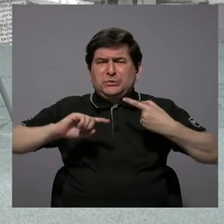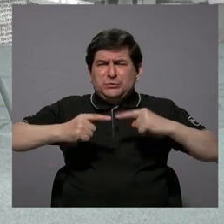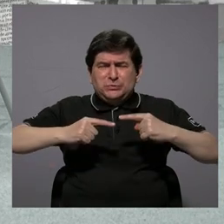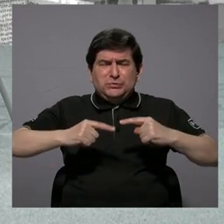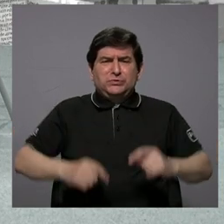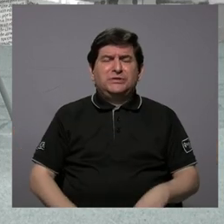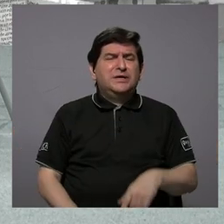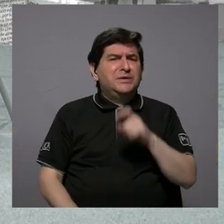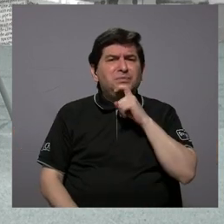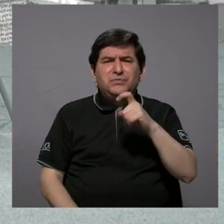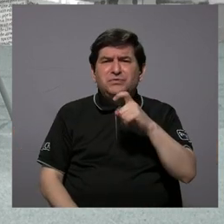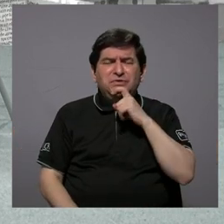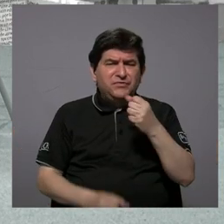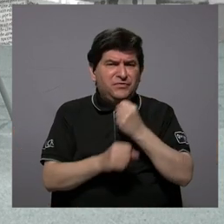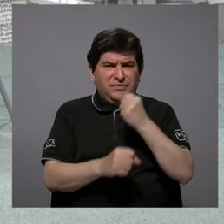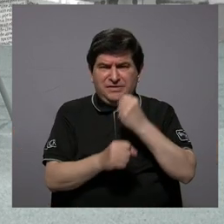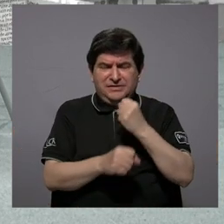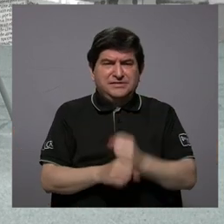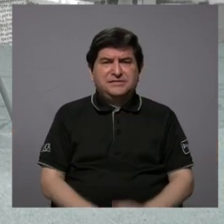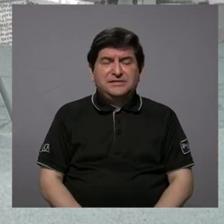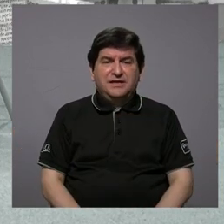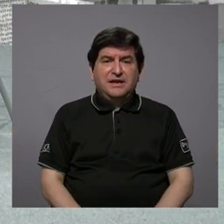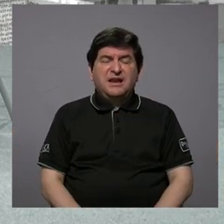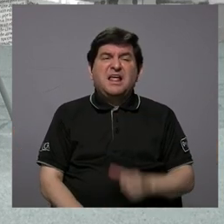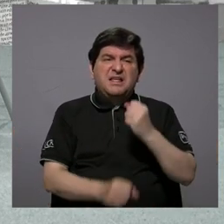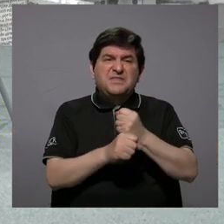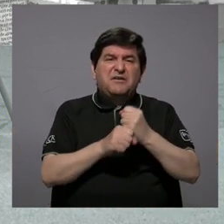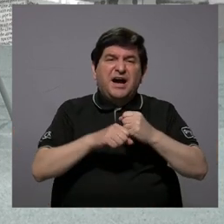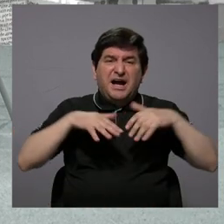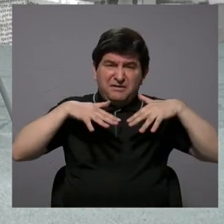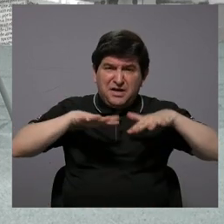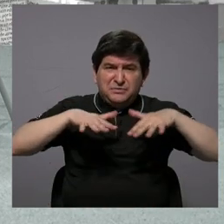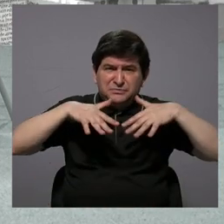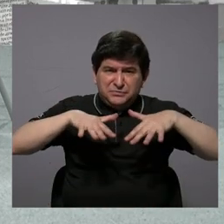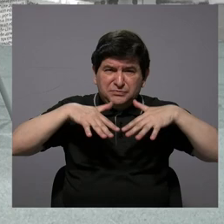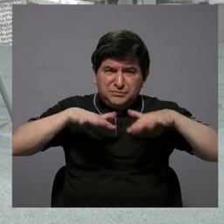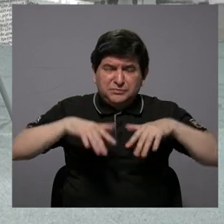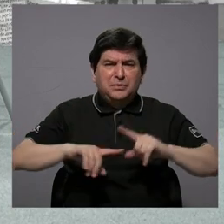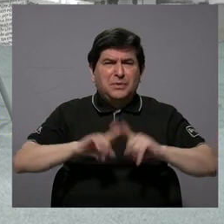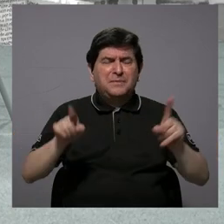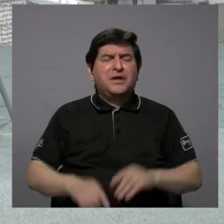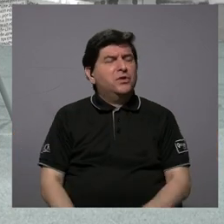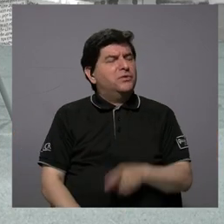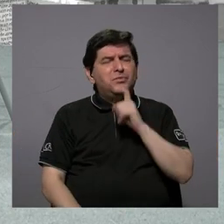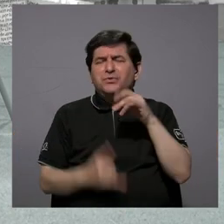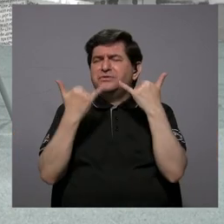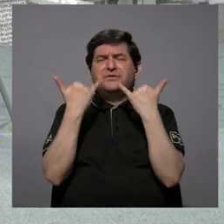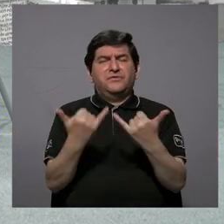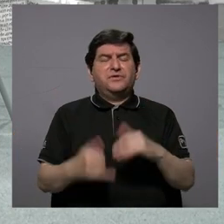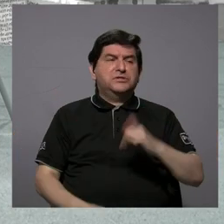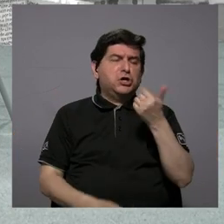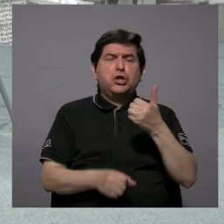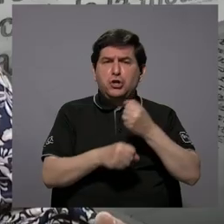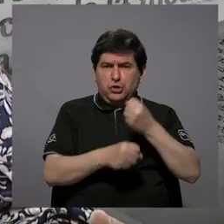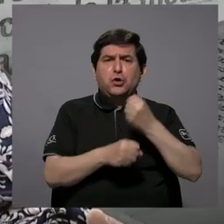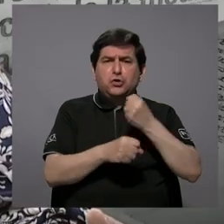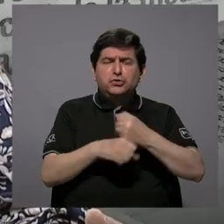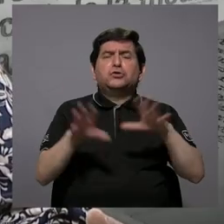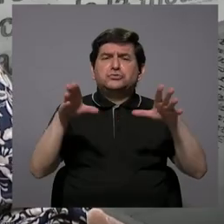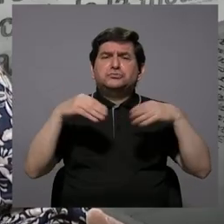mucho trabajar, aunque sí trabajaba de costurera, pero sí le costaba y de otros oficios.